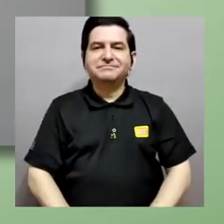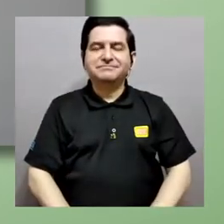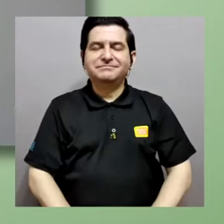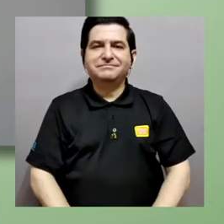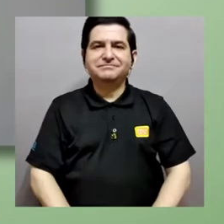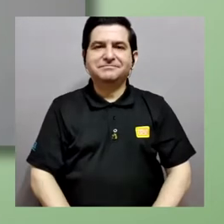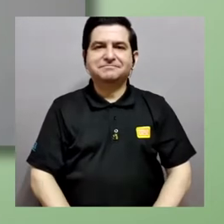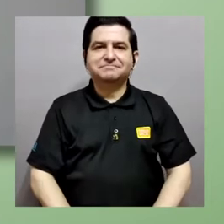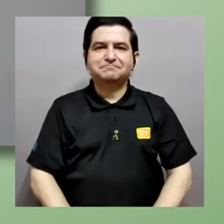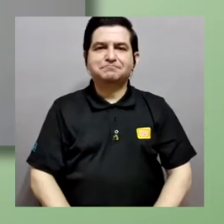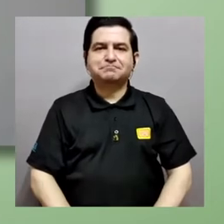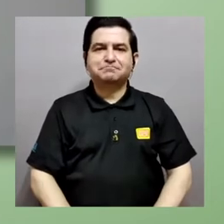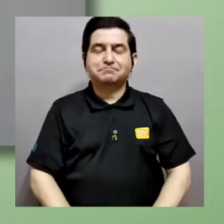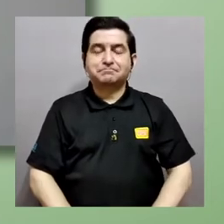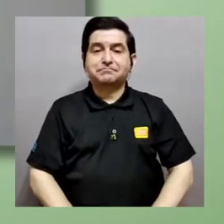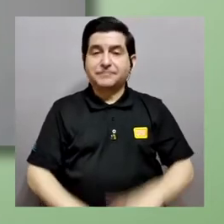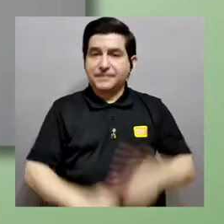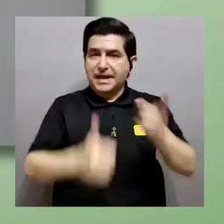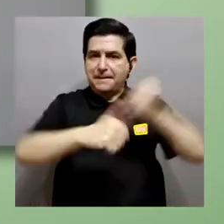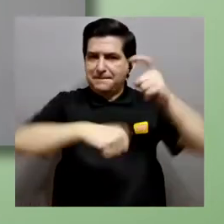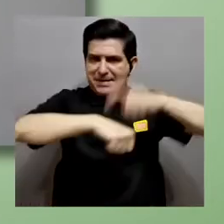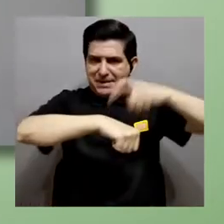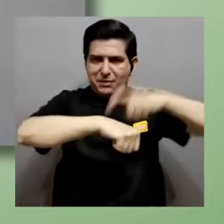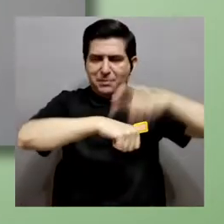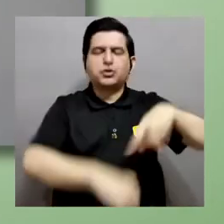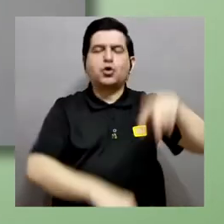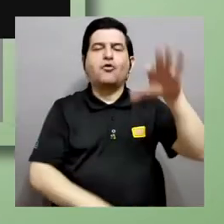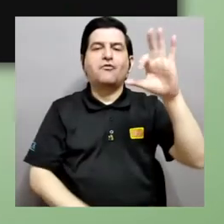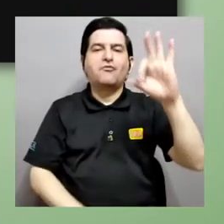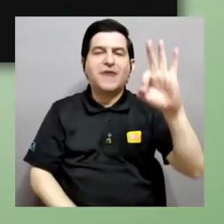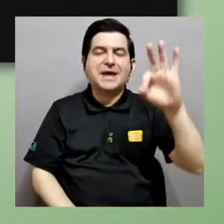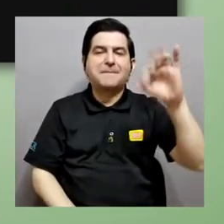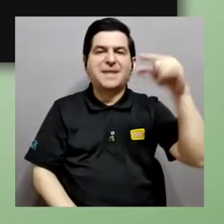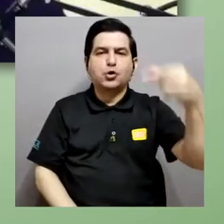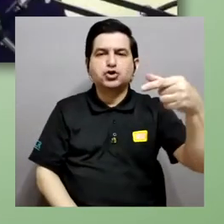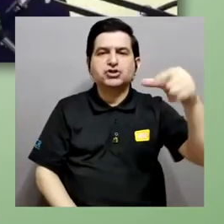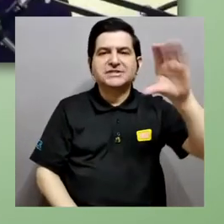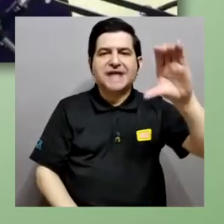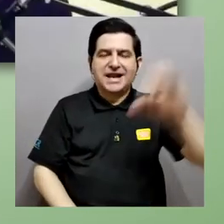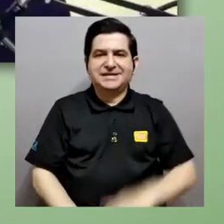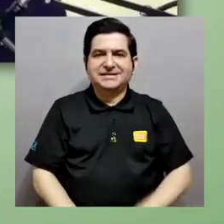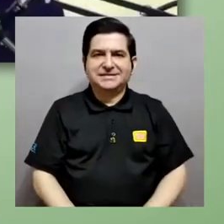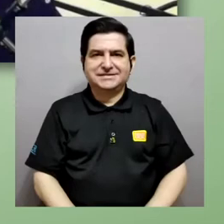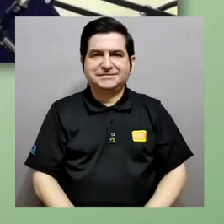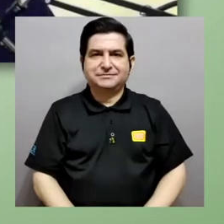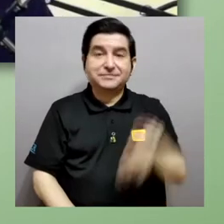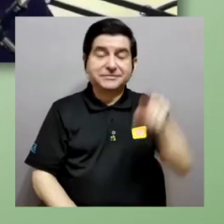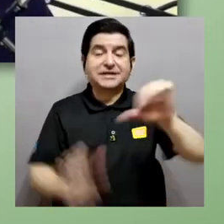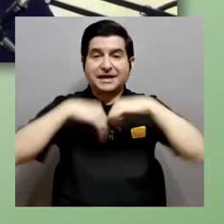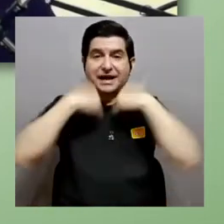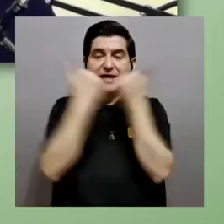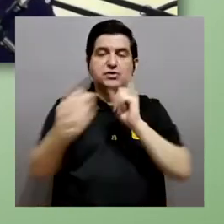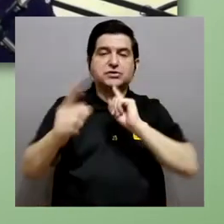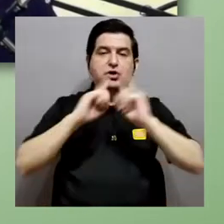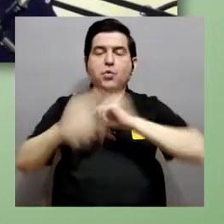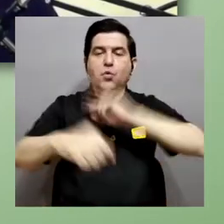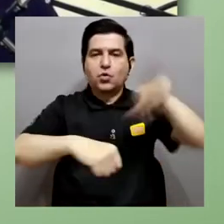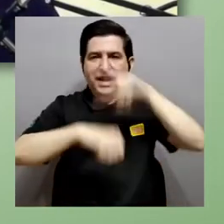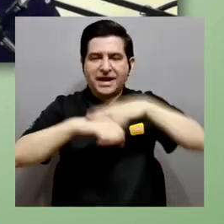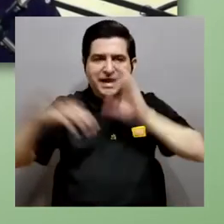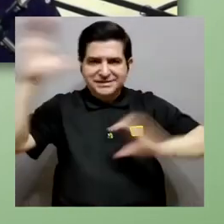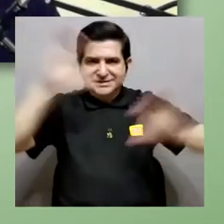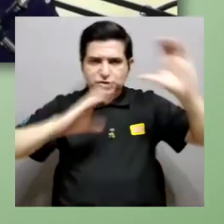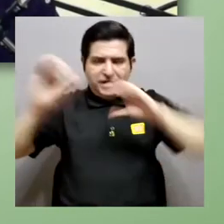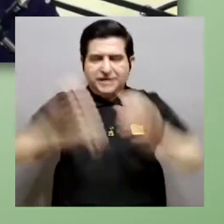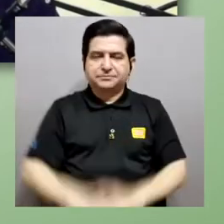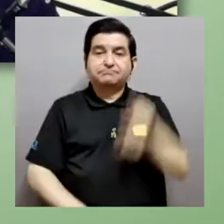a pues dar las palabras en este momento a don Felipe González Corrales de la Asociación de Divulgación Nacional